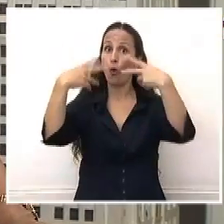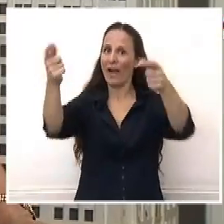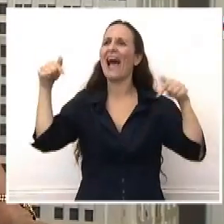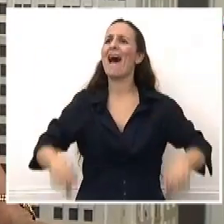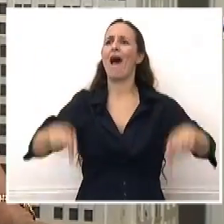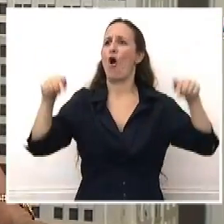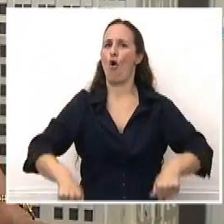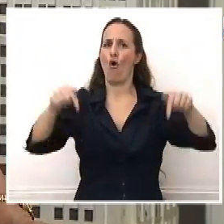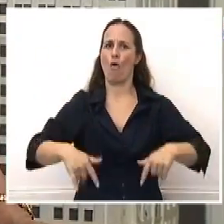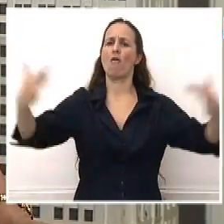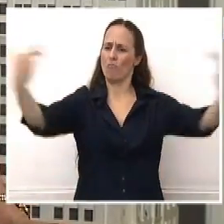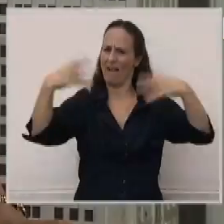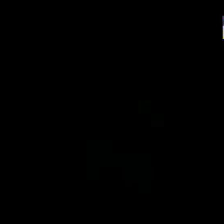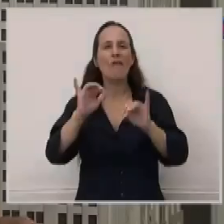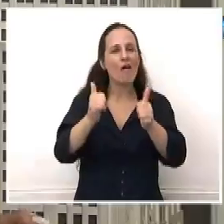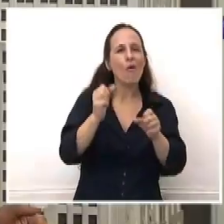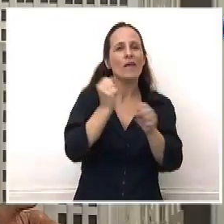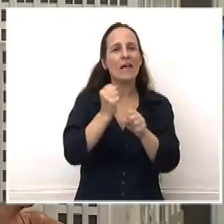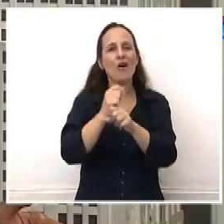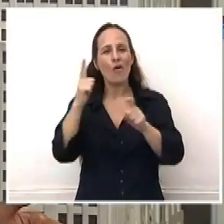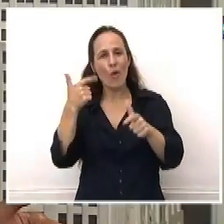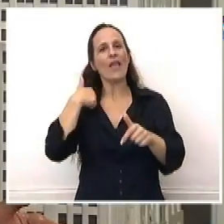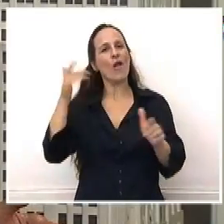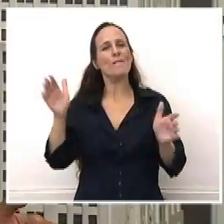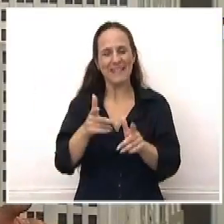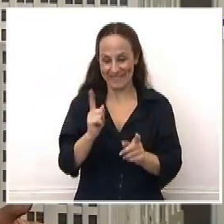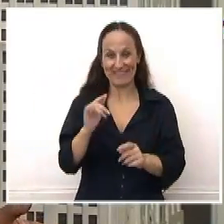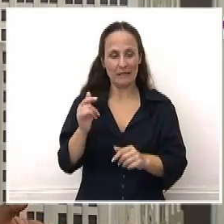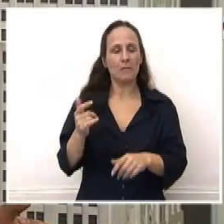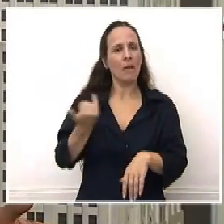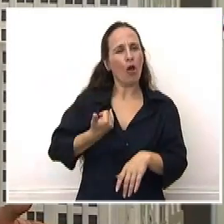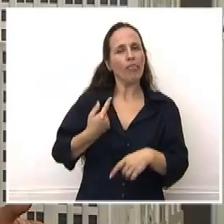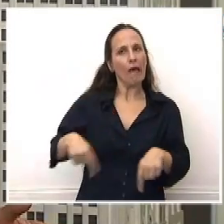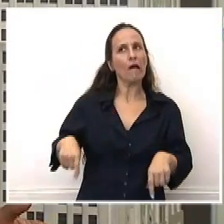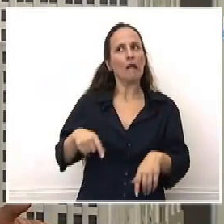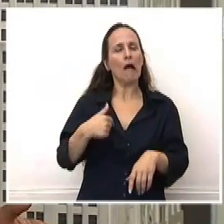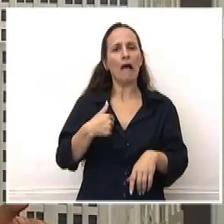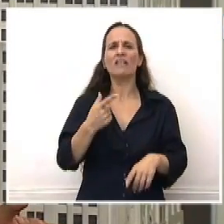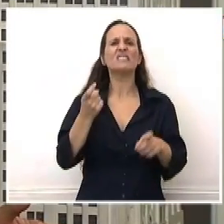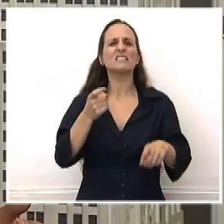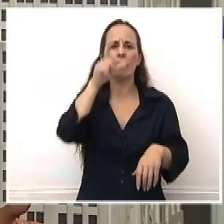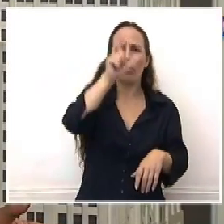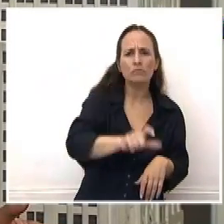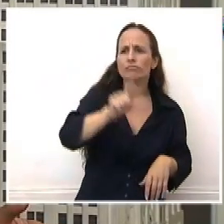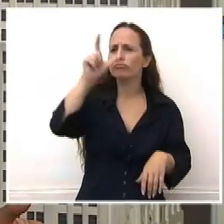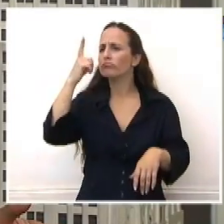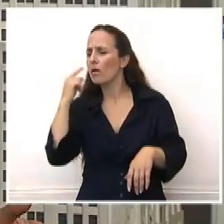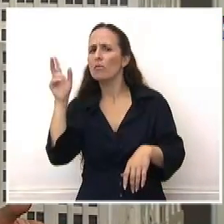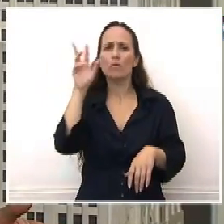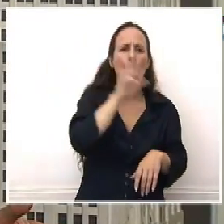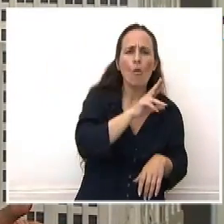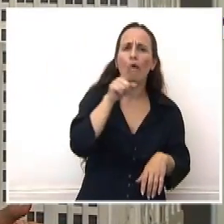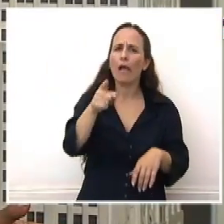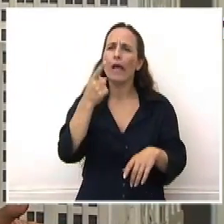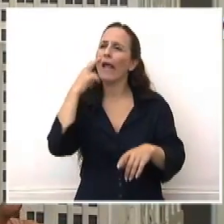Tenemos los dólares para darle. Necesitamos hombres y mujeres identificados con proyectos colectivos.